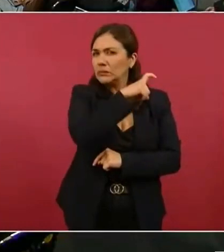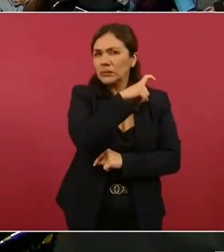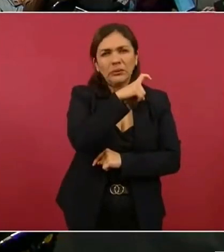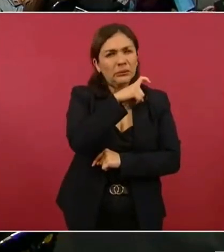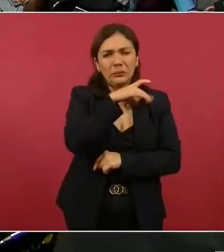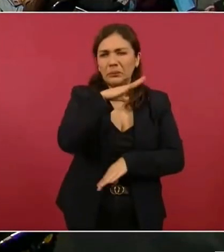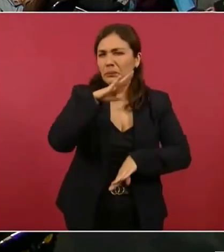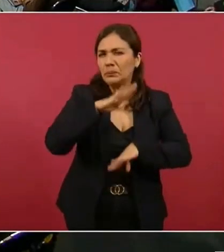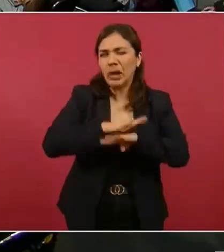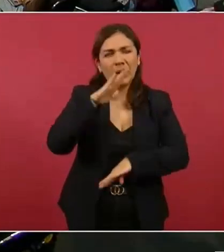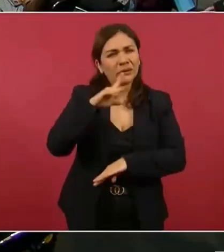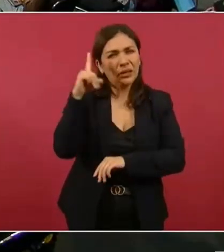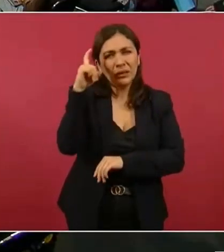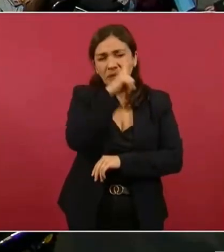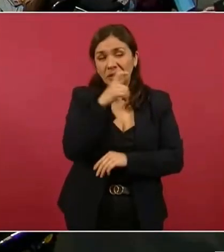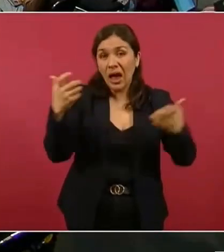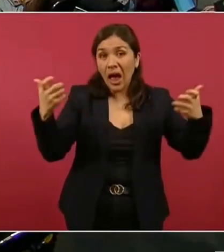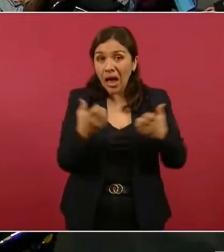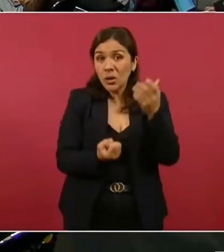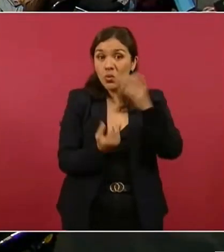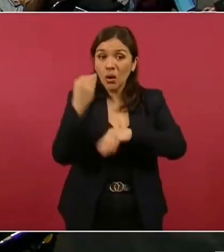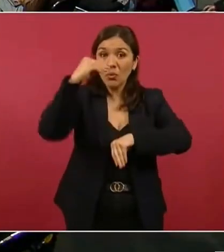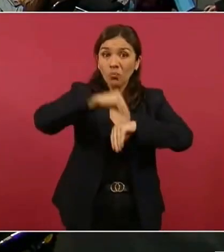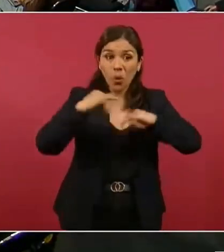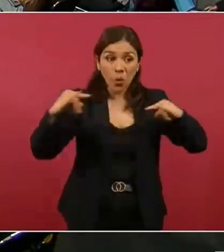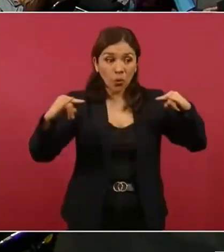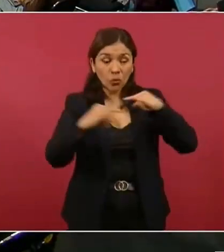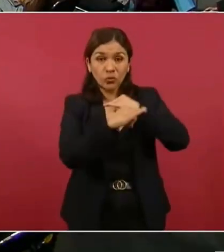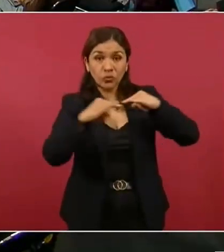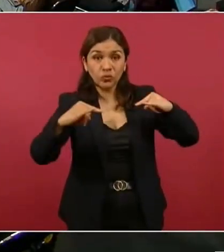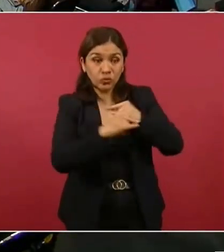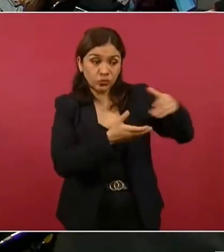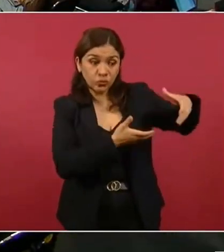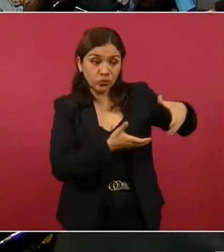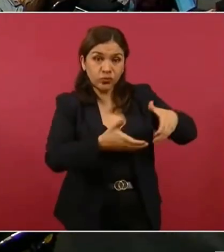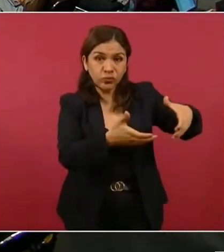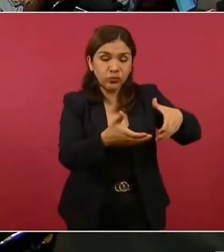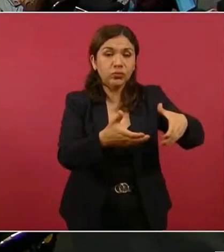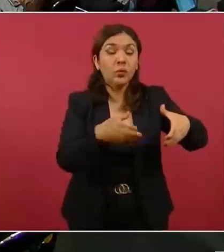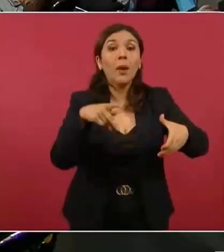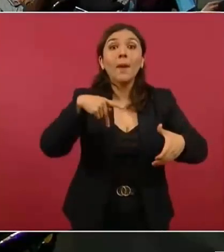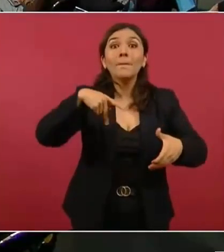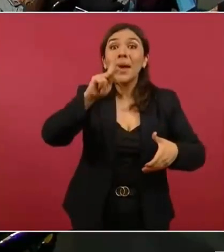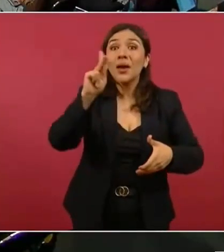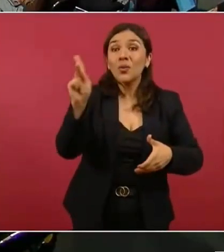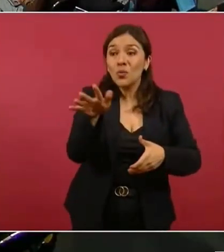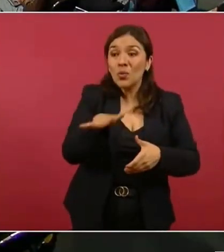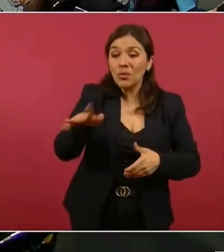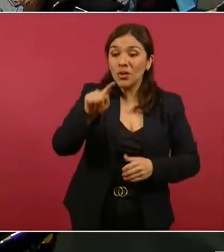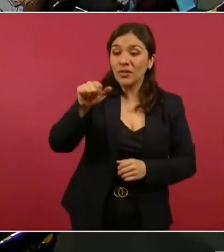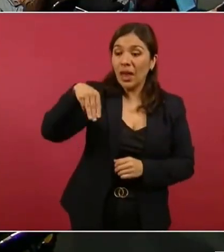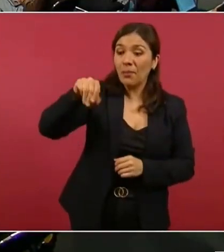complicado hacer un libramiento. Pero atravesar Tamazunchale es